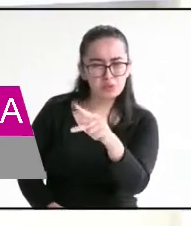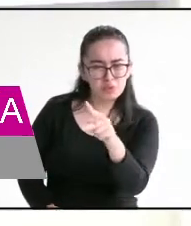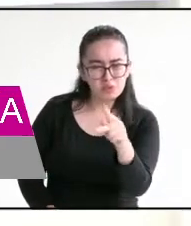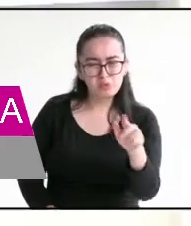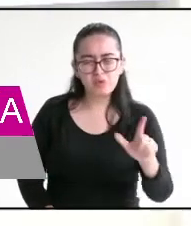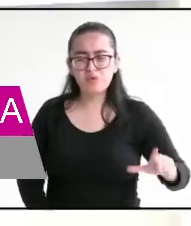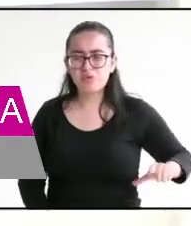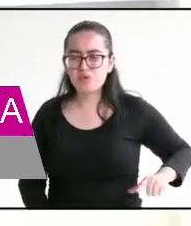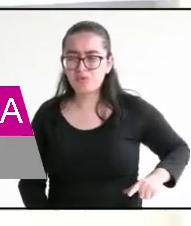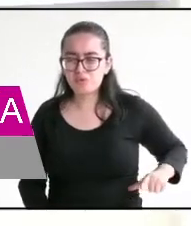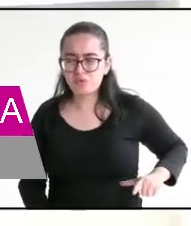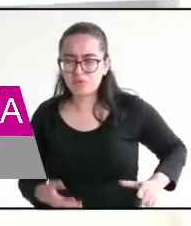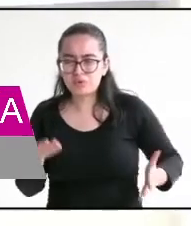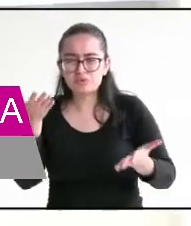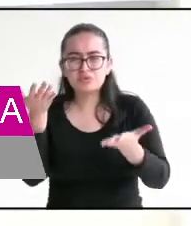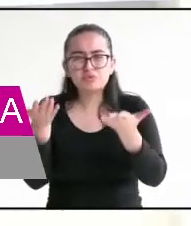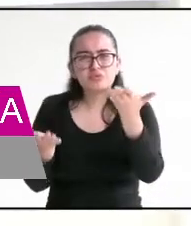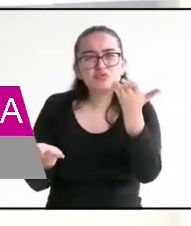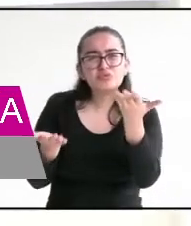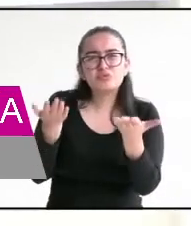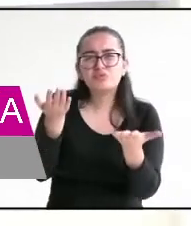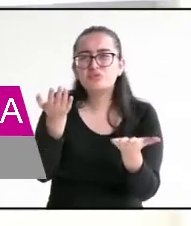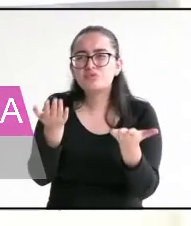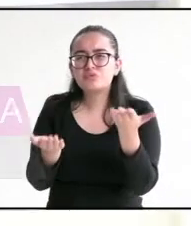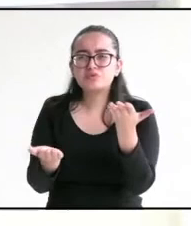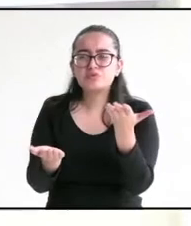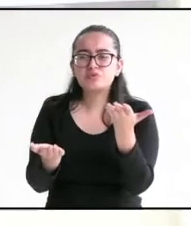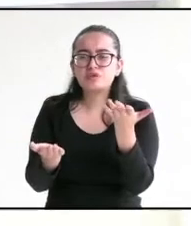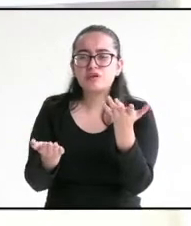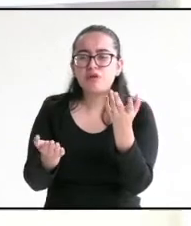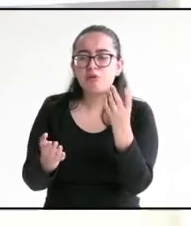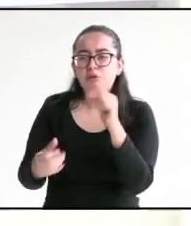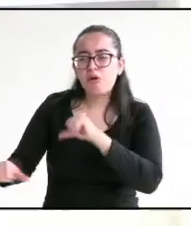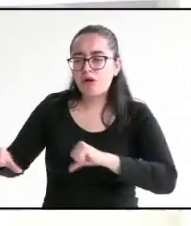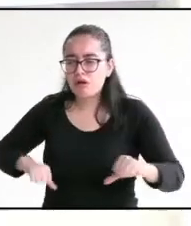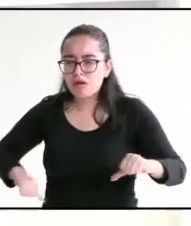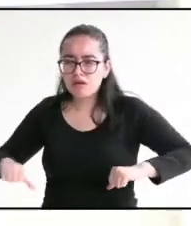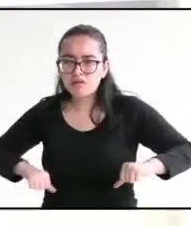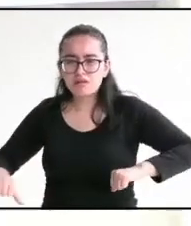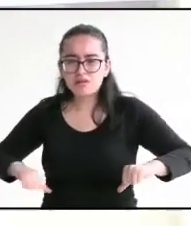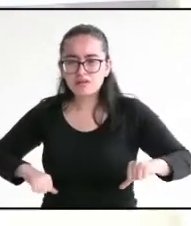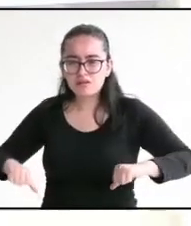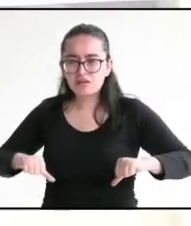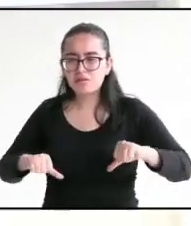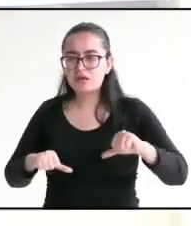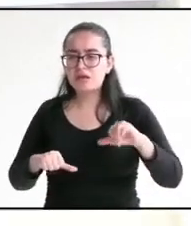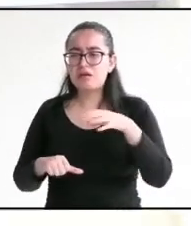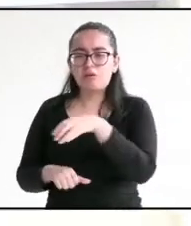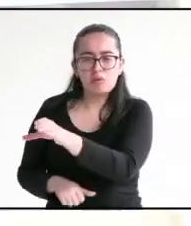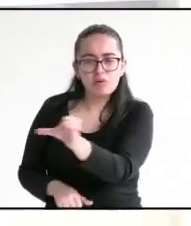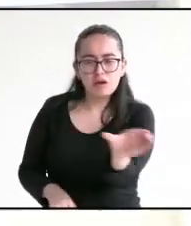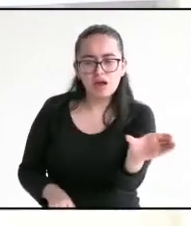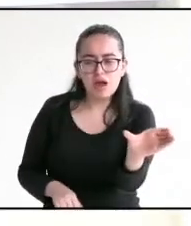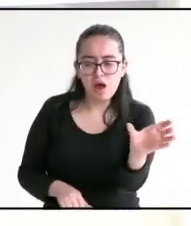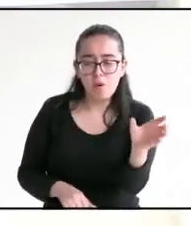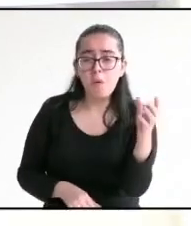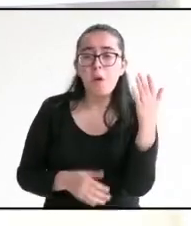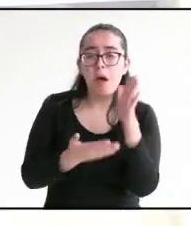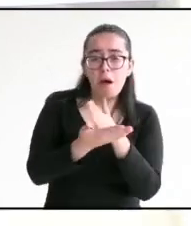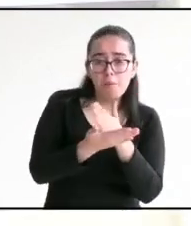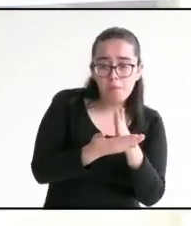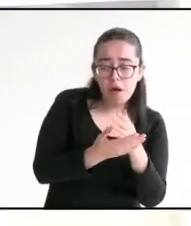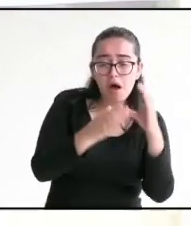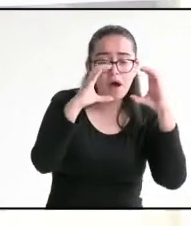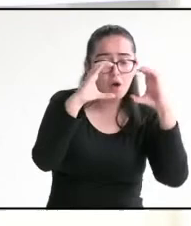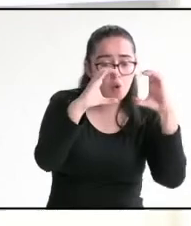generar un equilibrio entre las actividades agropecuarias y el cuidado del medio ambiente, para que